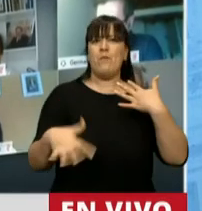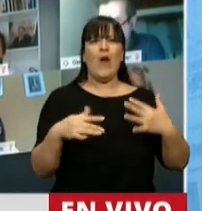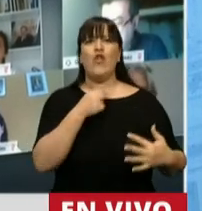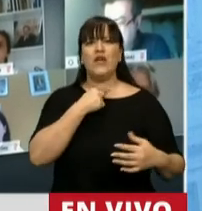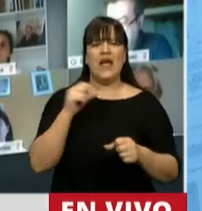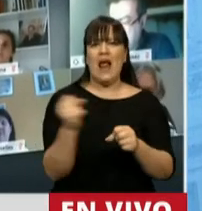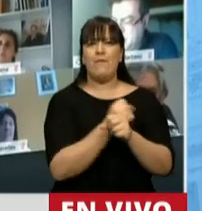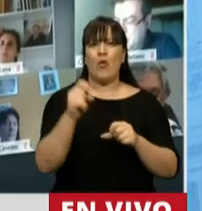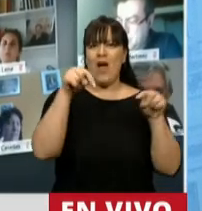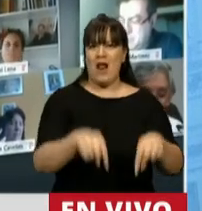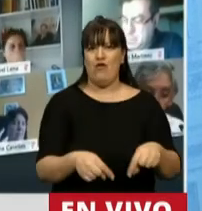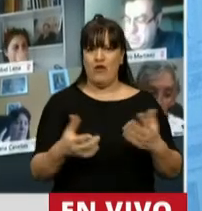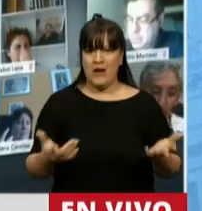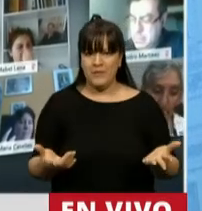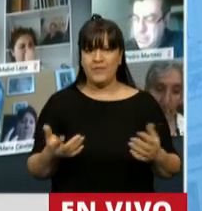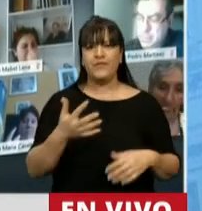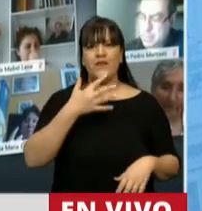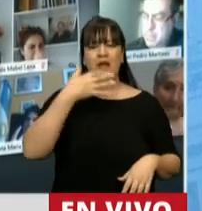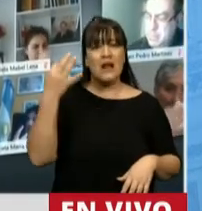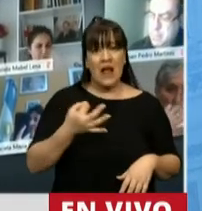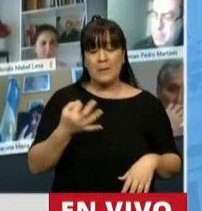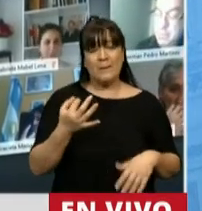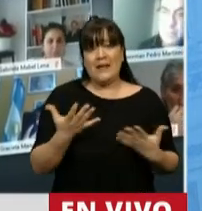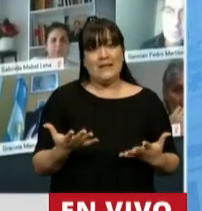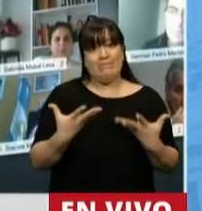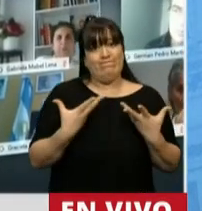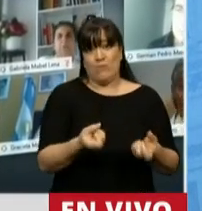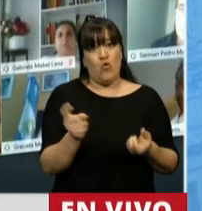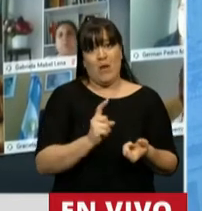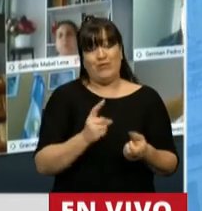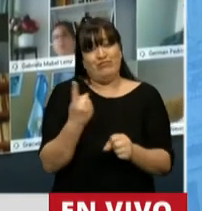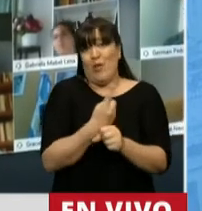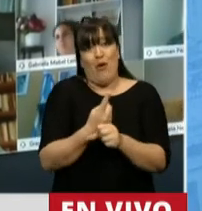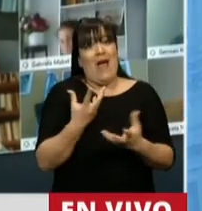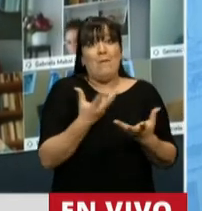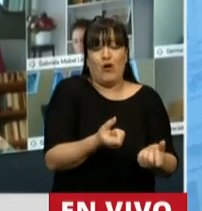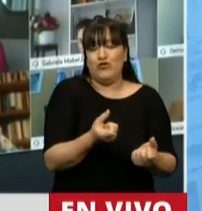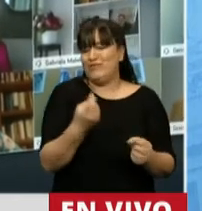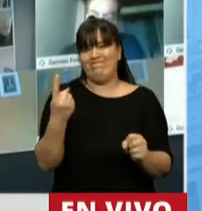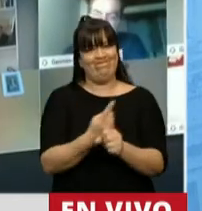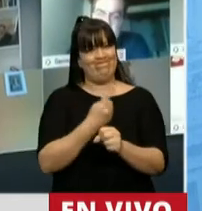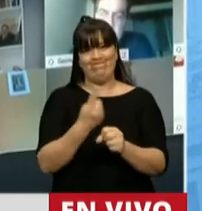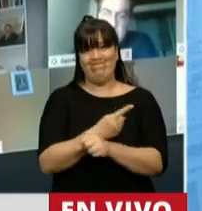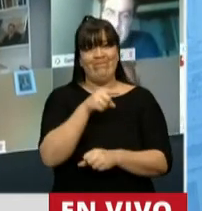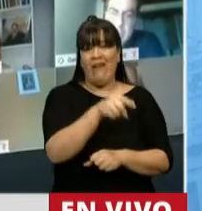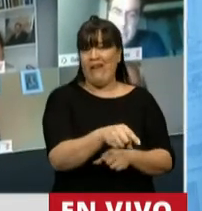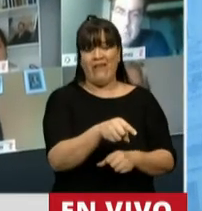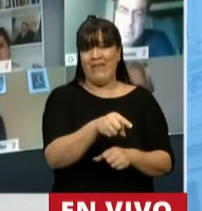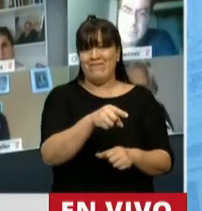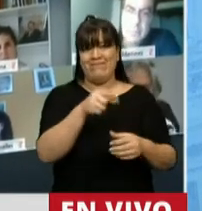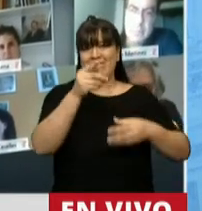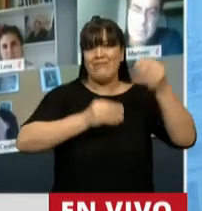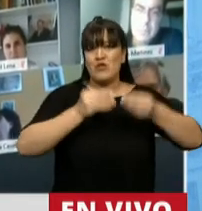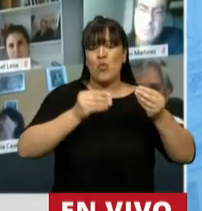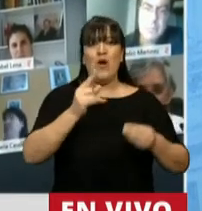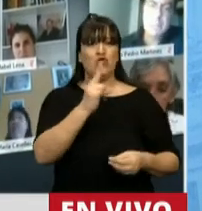realmente no los podemos acompañar? Se rebaja y se menoscaba el presupuesto